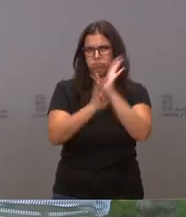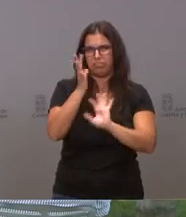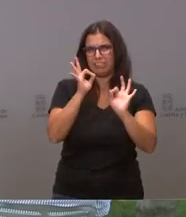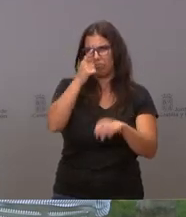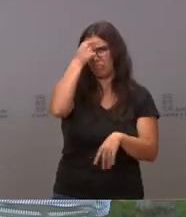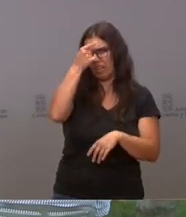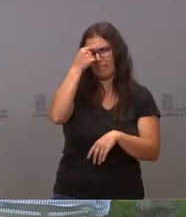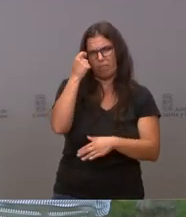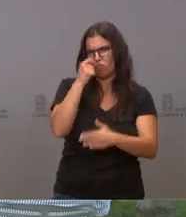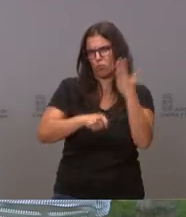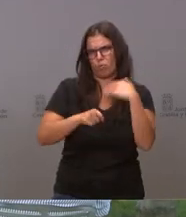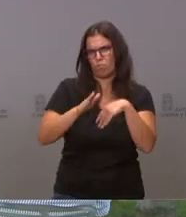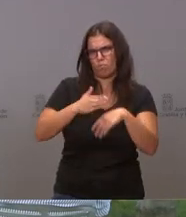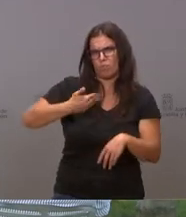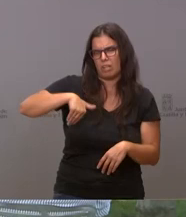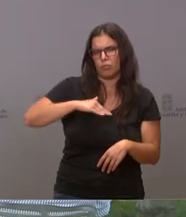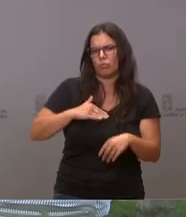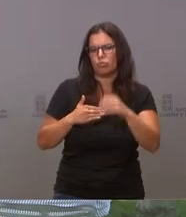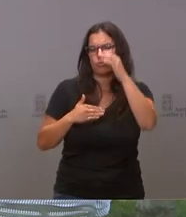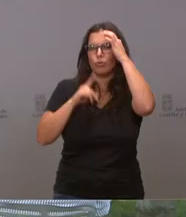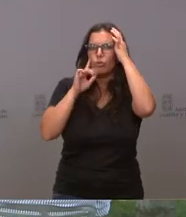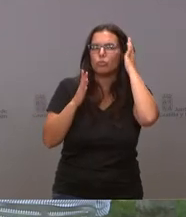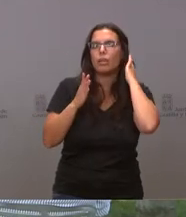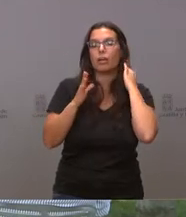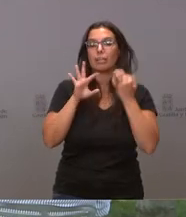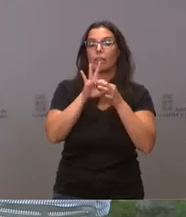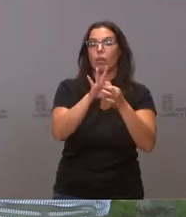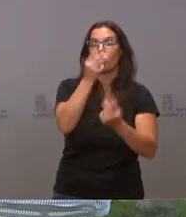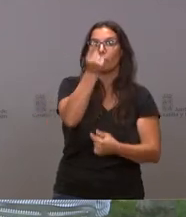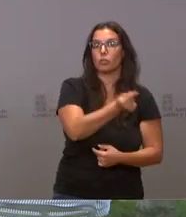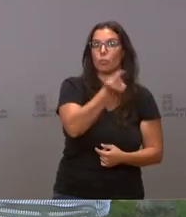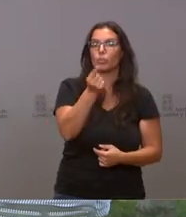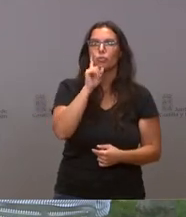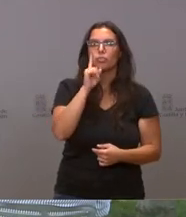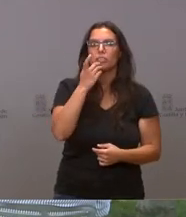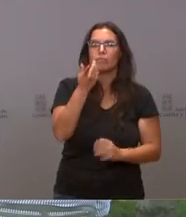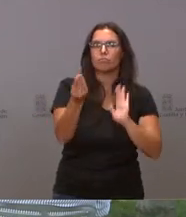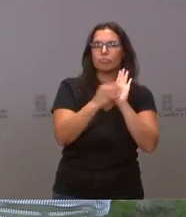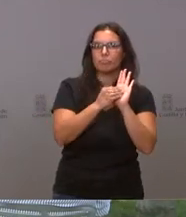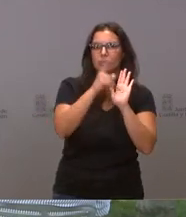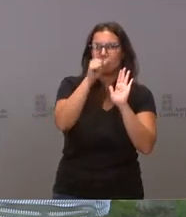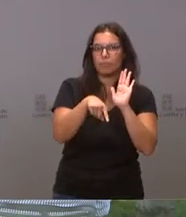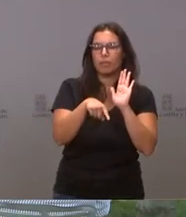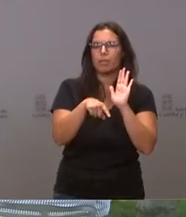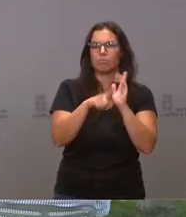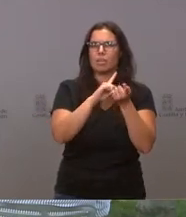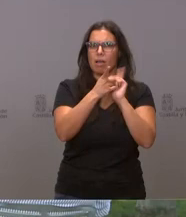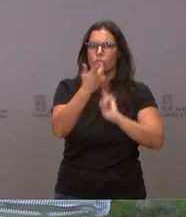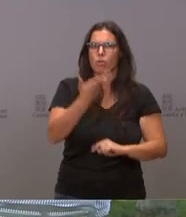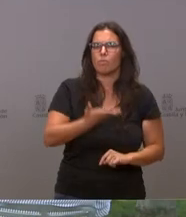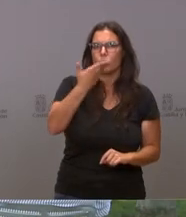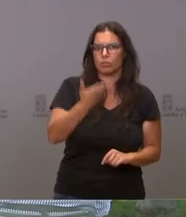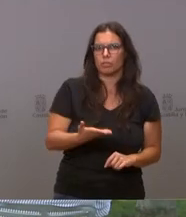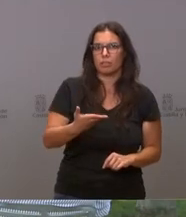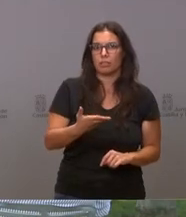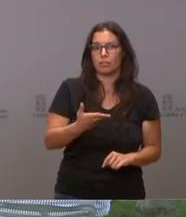doloroso para todos. No sé, enfocándolo a los presupuestos, no sé si en los presupuestos va a haber un cambio sustancial, si ya